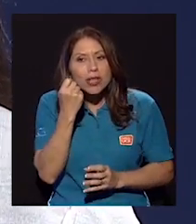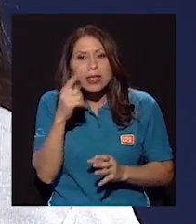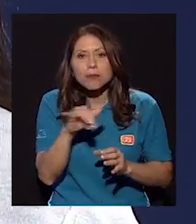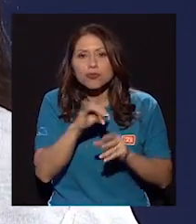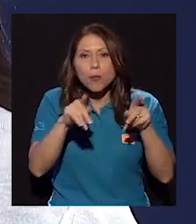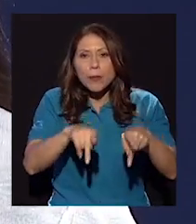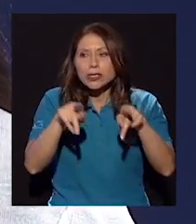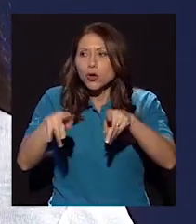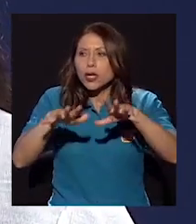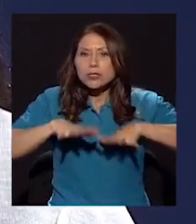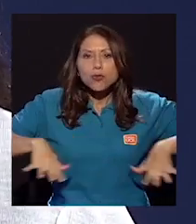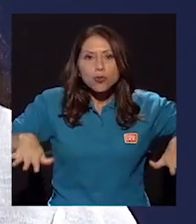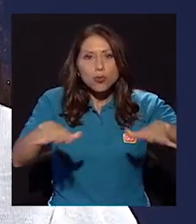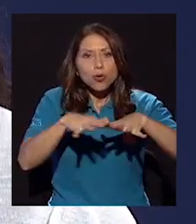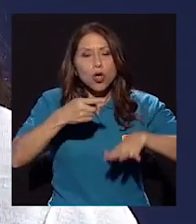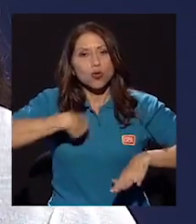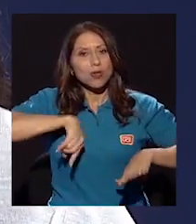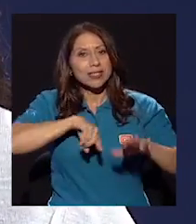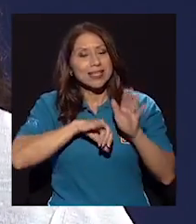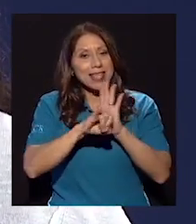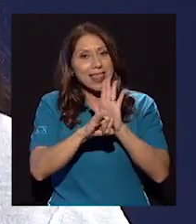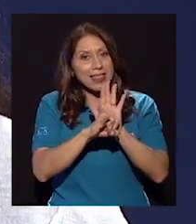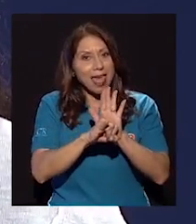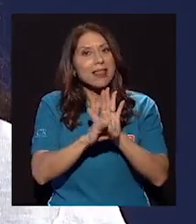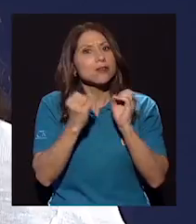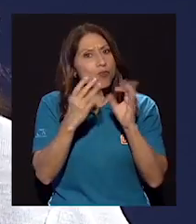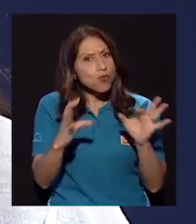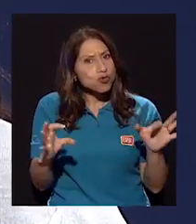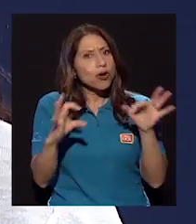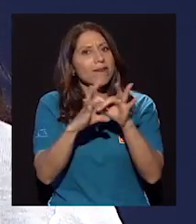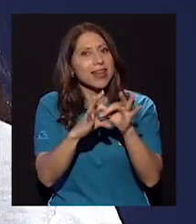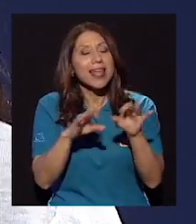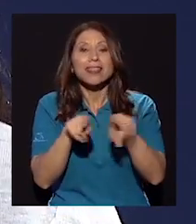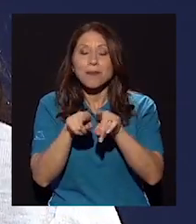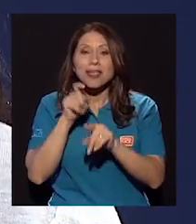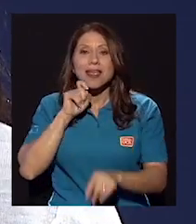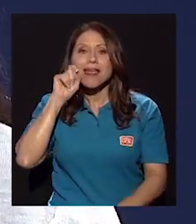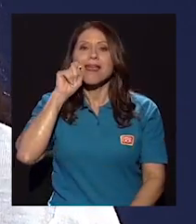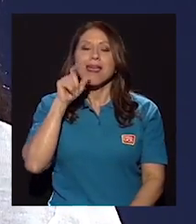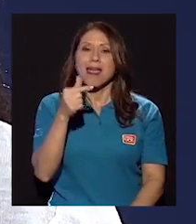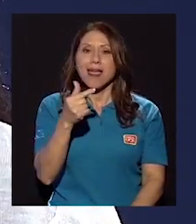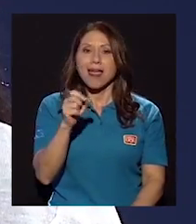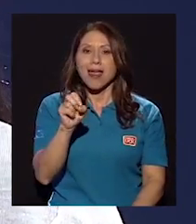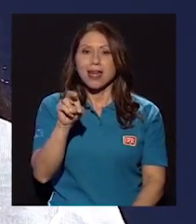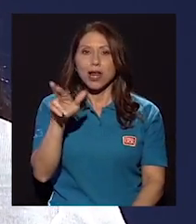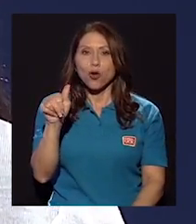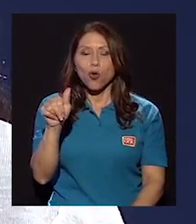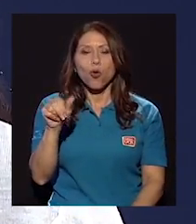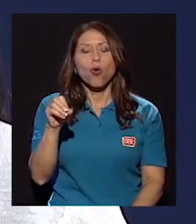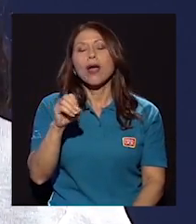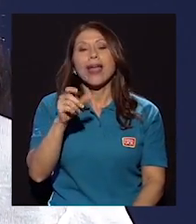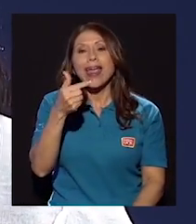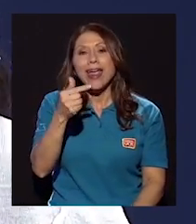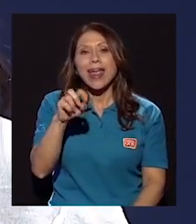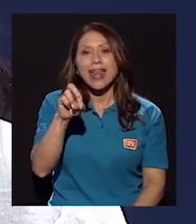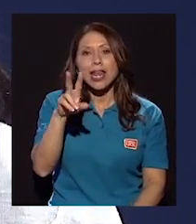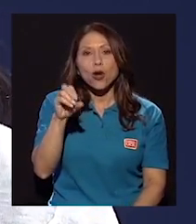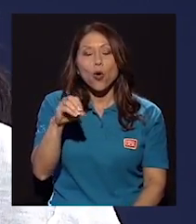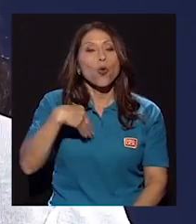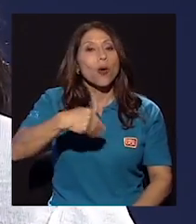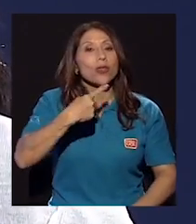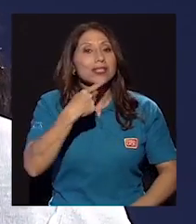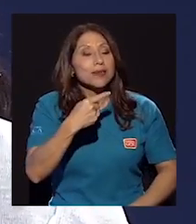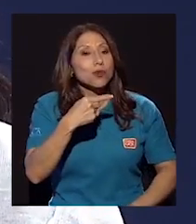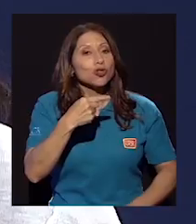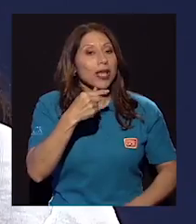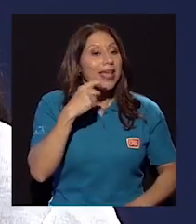viven en este mundo y nuestras identidades tienen mucho que ver con eso y el género también. Cuando decimos que el género es política o